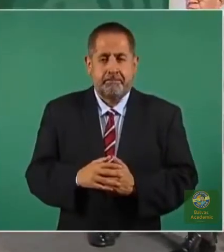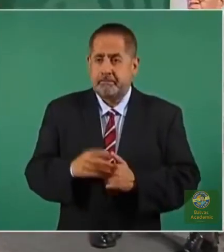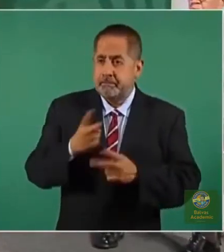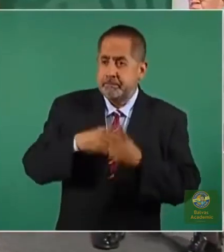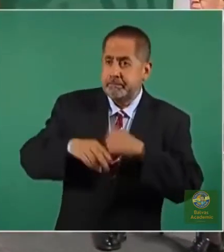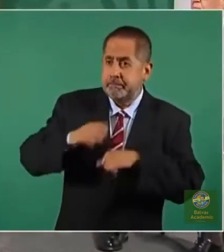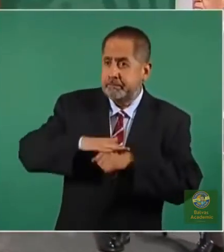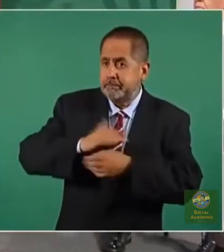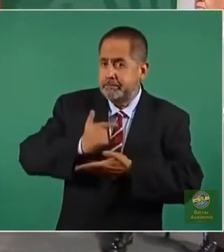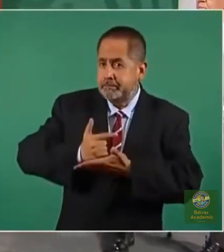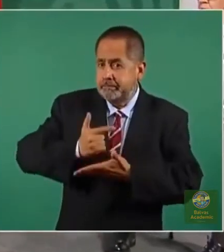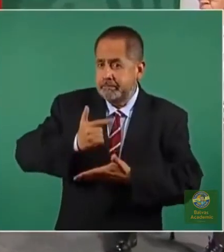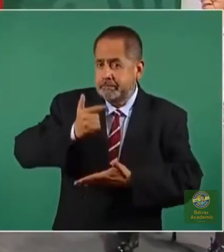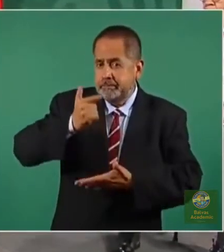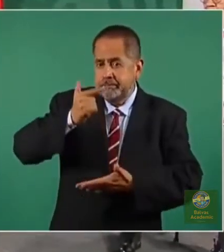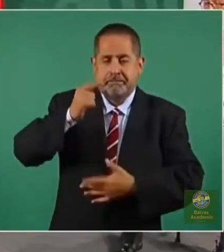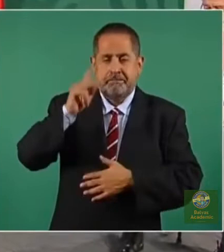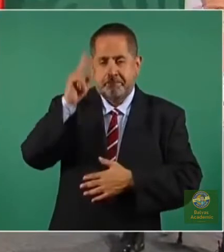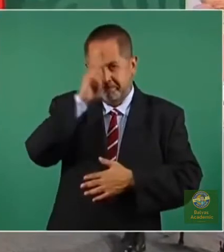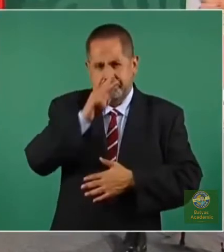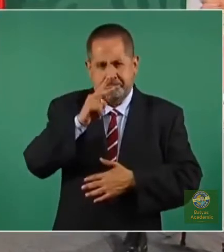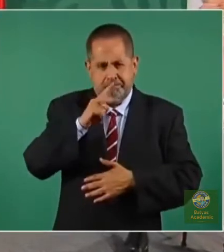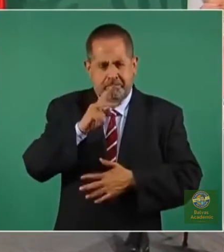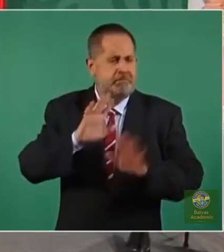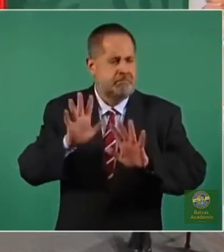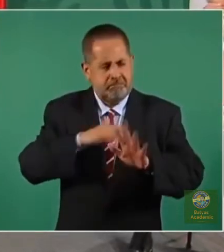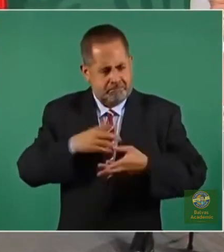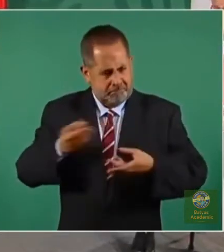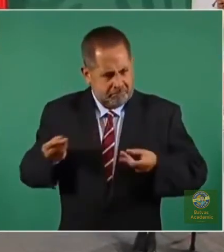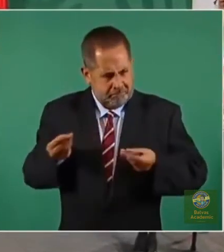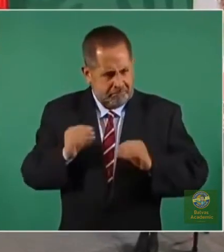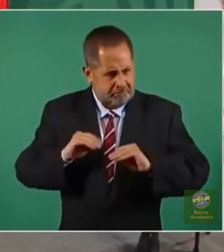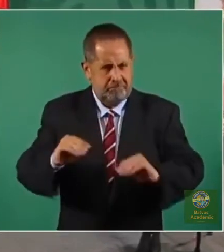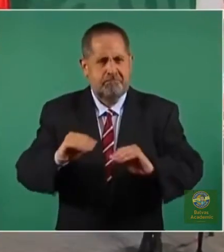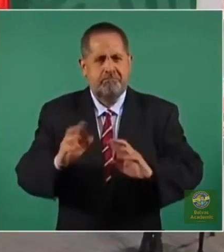gravedad, pues actuamos de inmediato.